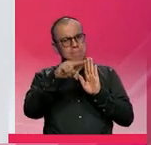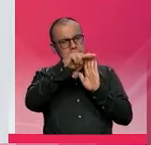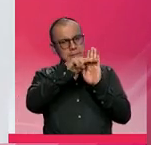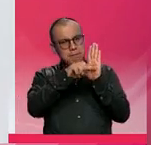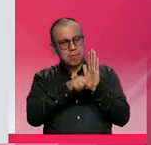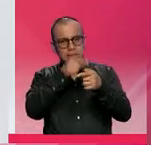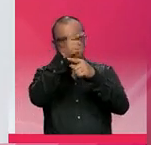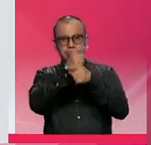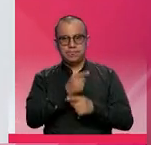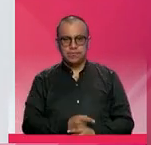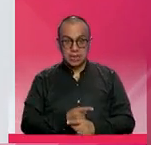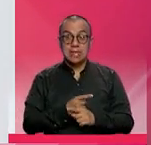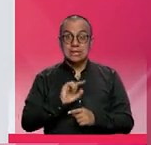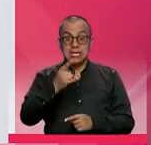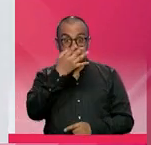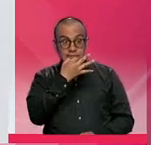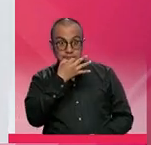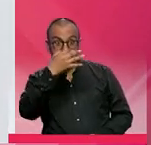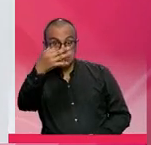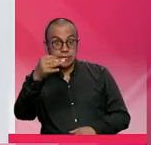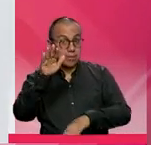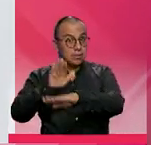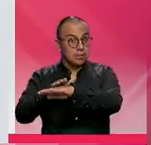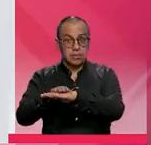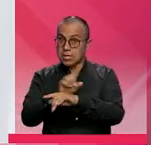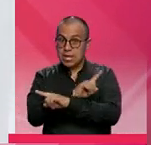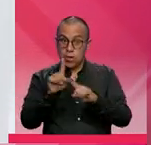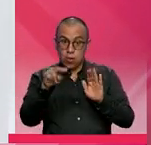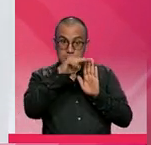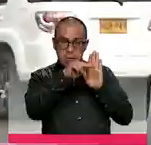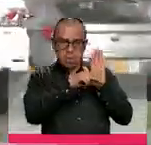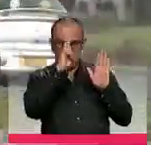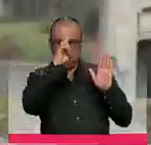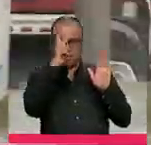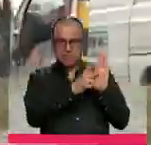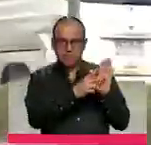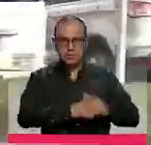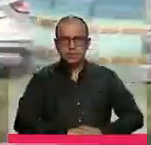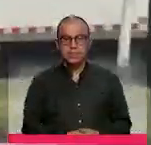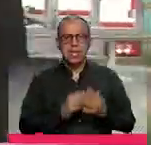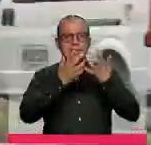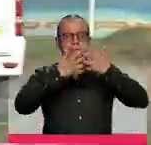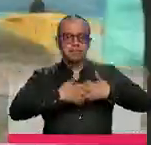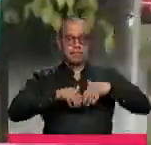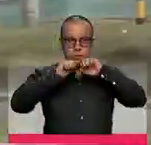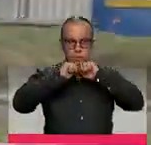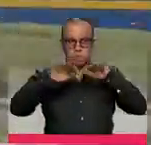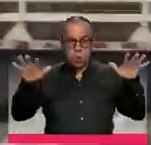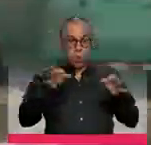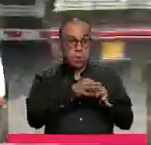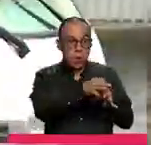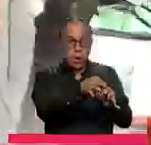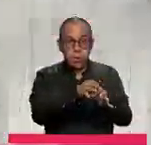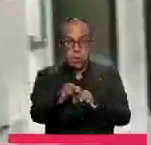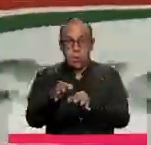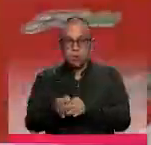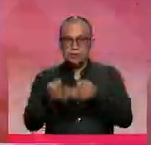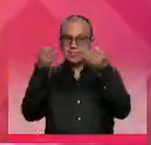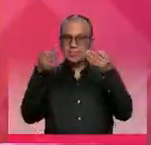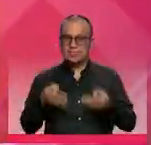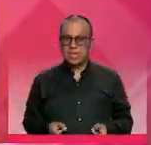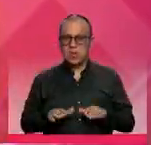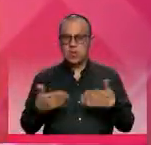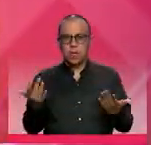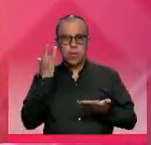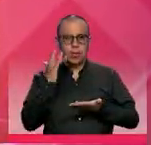disposición y denunciemos a las empresas que no estén cumpliendo con esta orden. Las empresas públicas intermunicipales deben garantizar